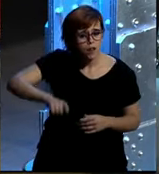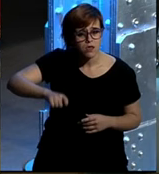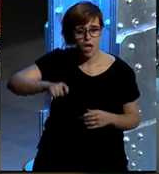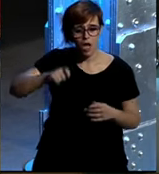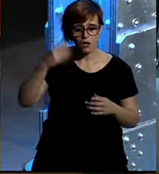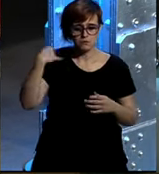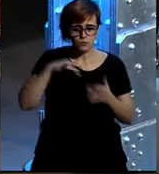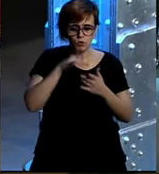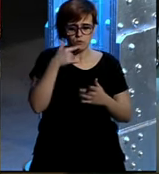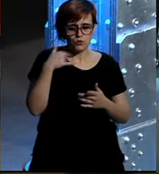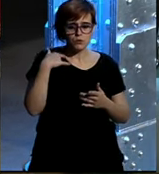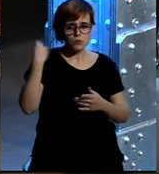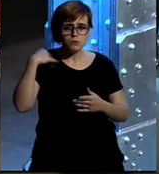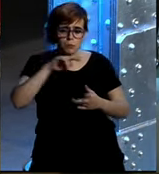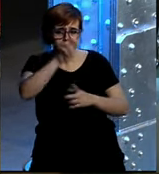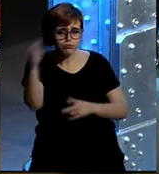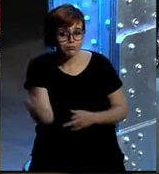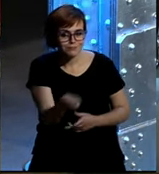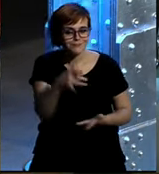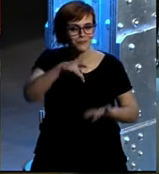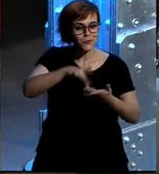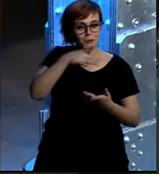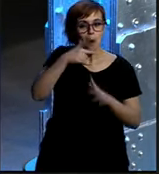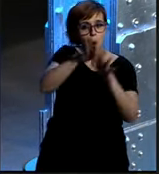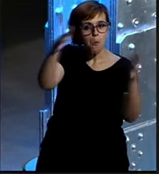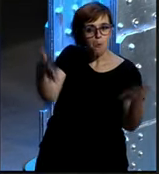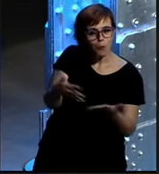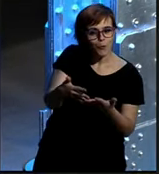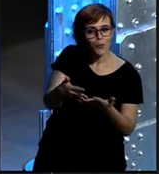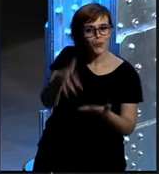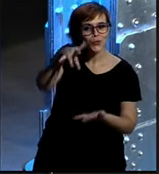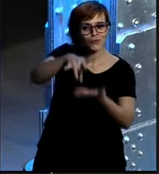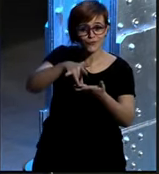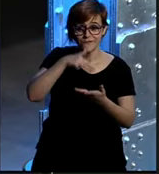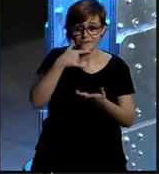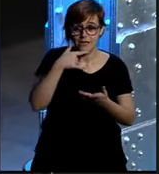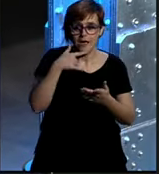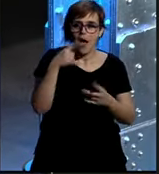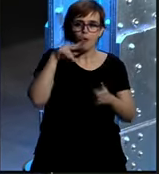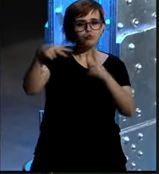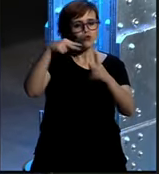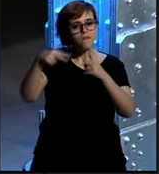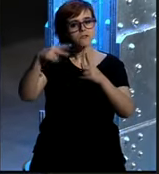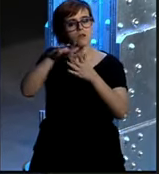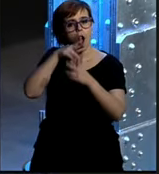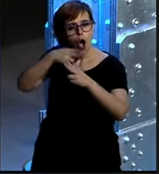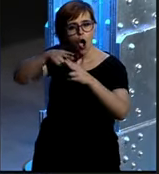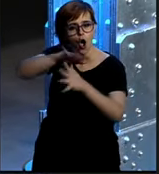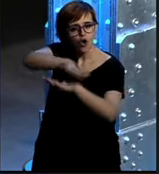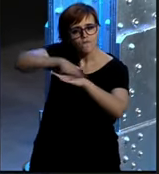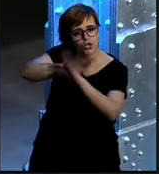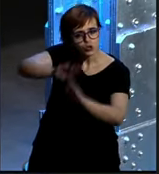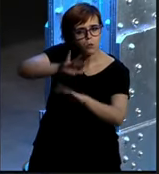el último medio año es decir está habiendo muchos lugares en el mundo en los cuales las personas están dirigiendo a sus respectivos gobiernos para transformar la situación